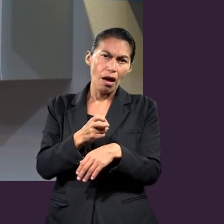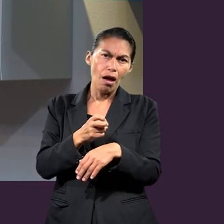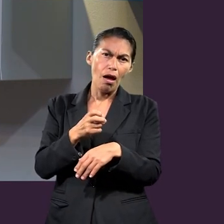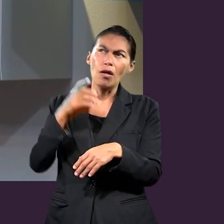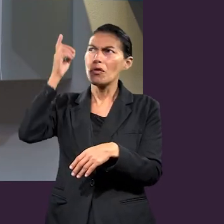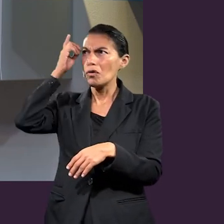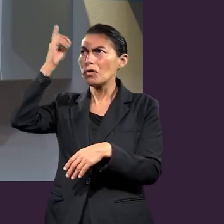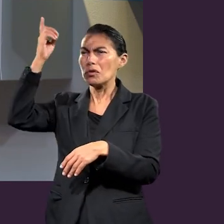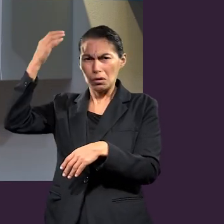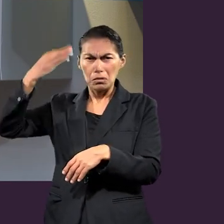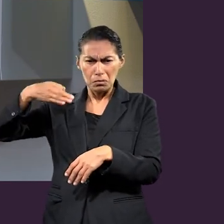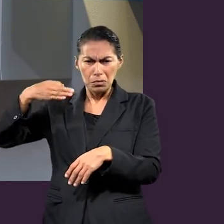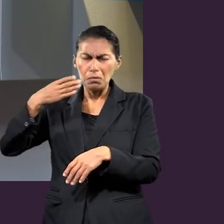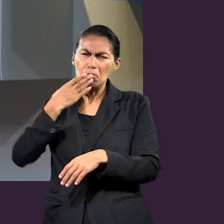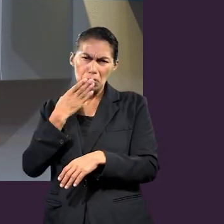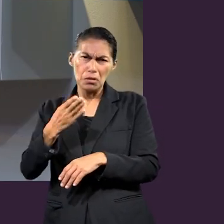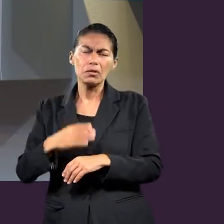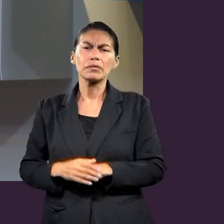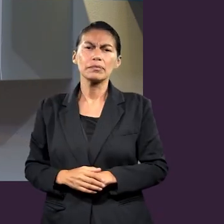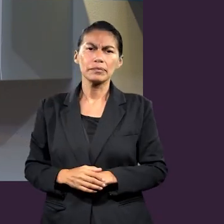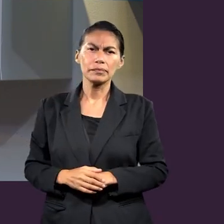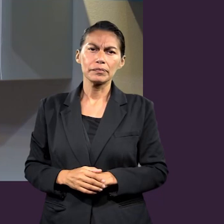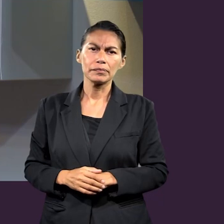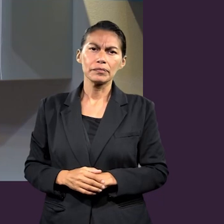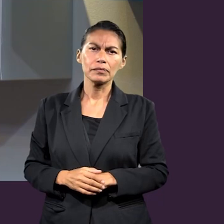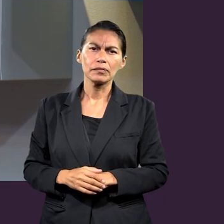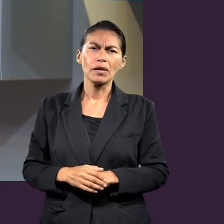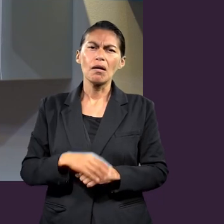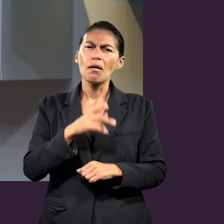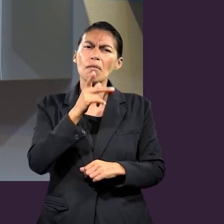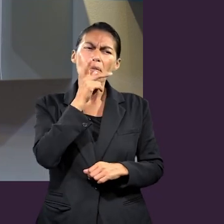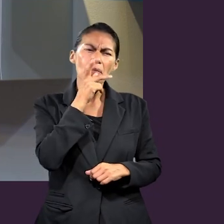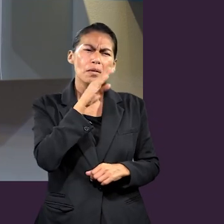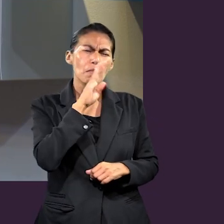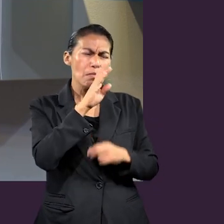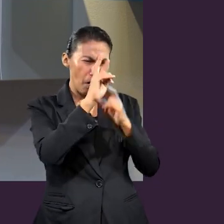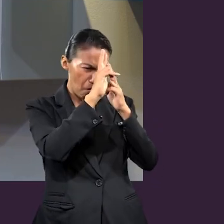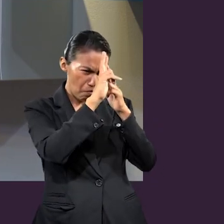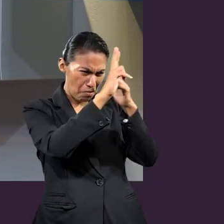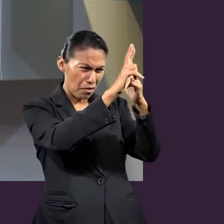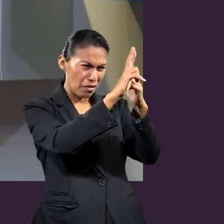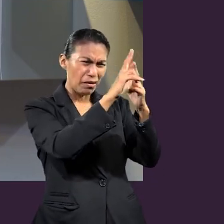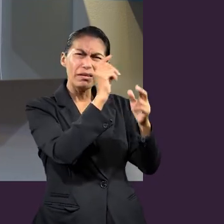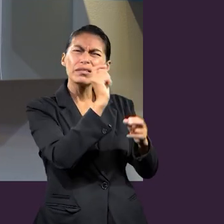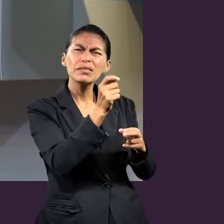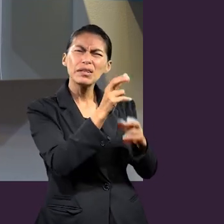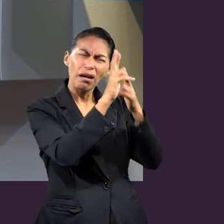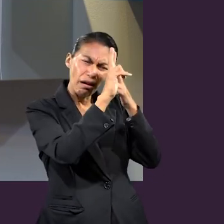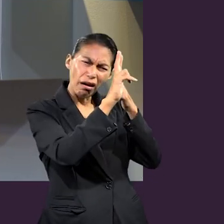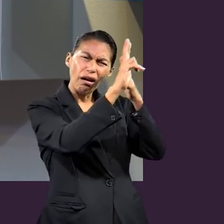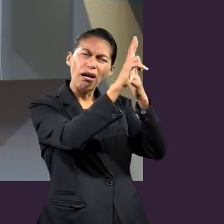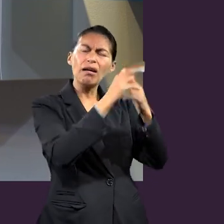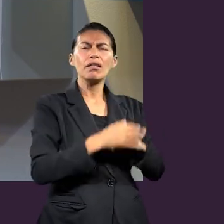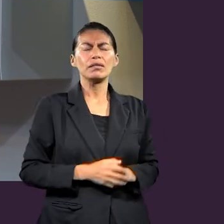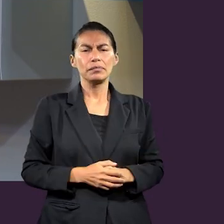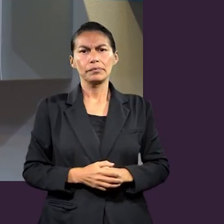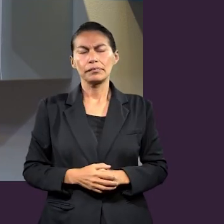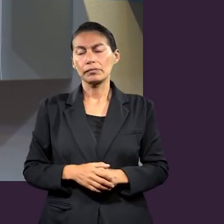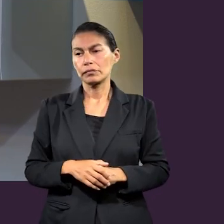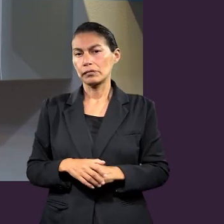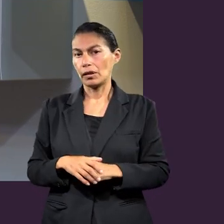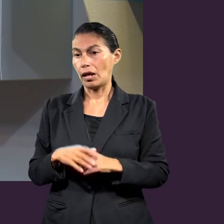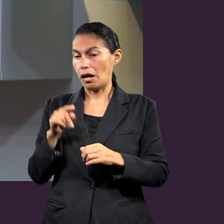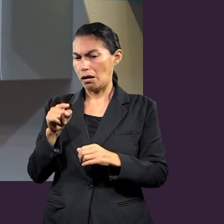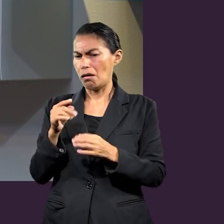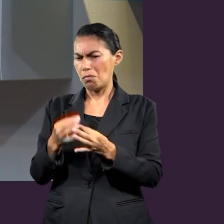ese mandato, esa orden, venga descendiendo completamente de Dios. ¿Qué es